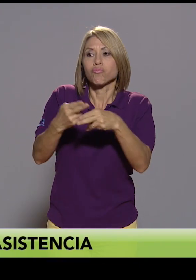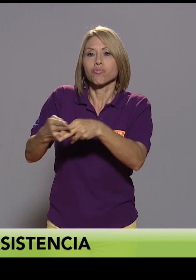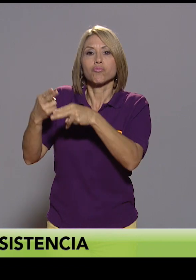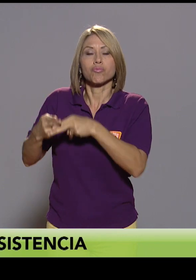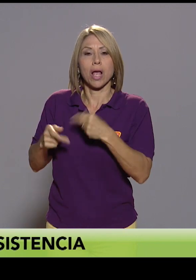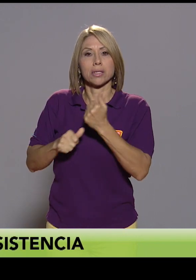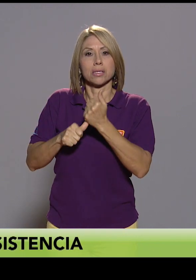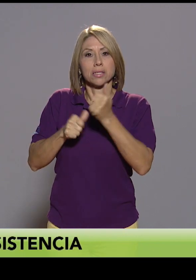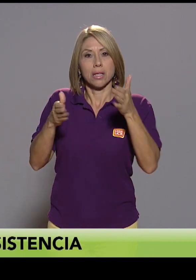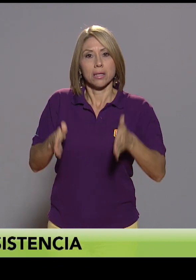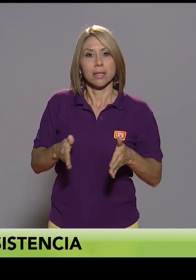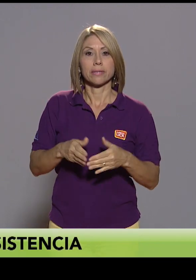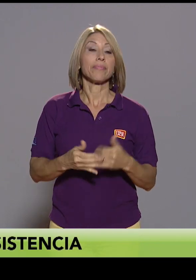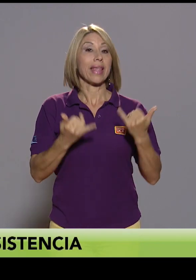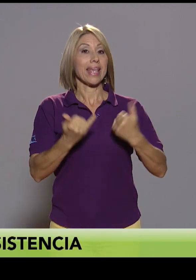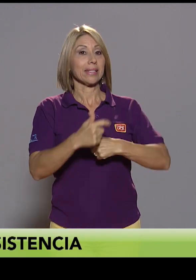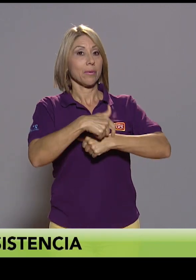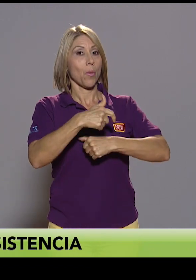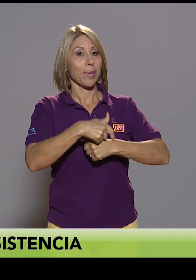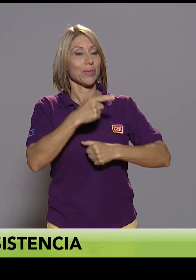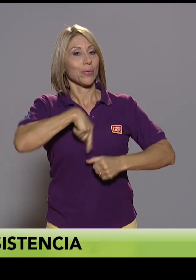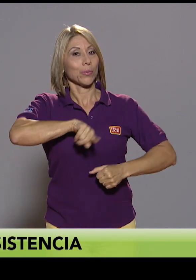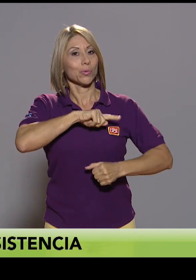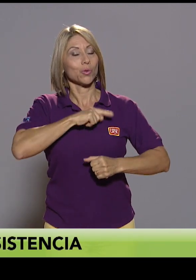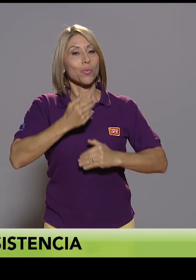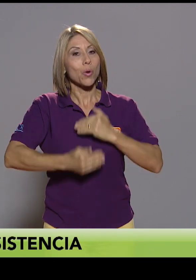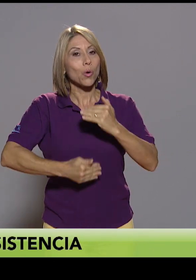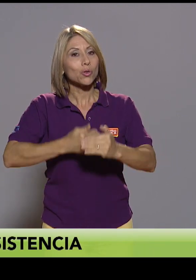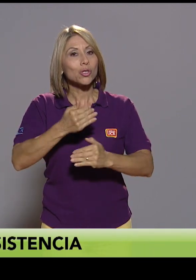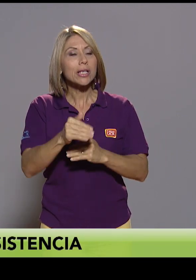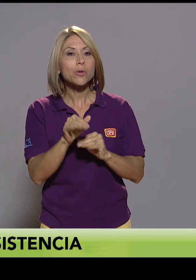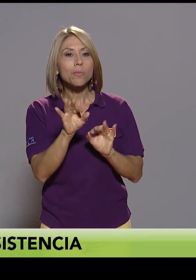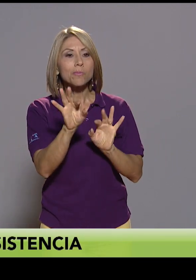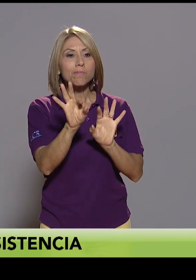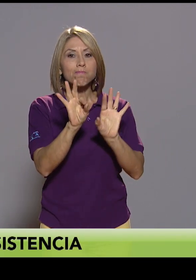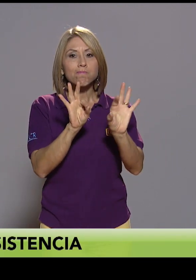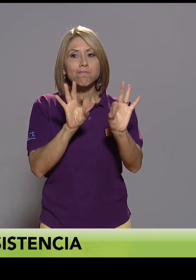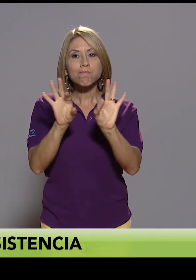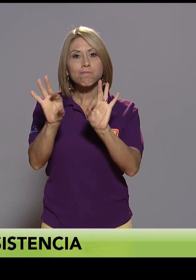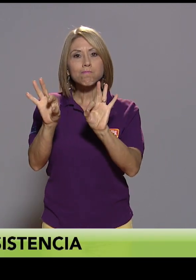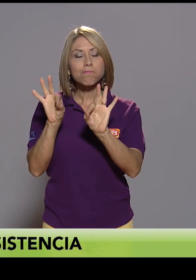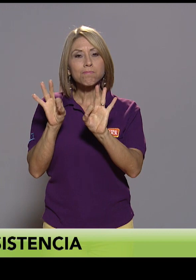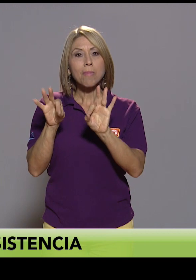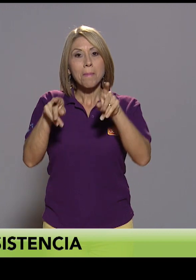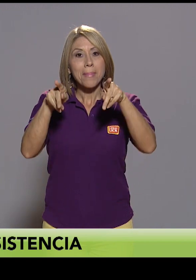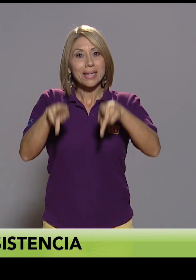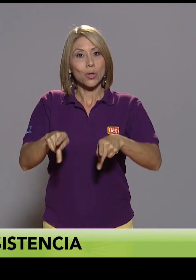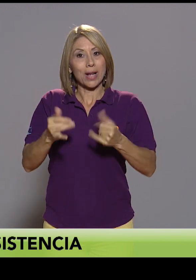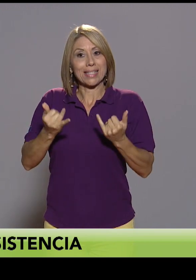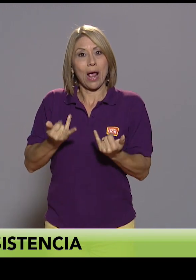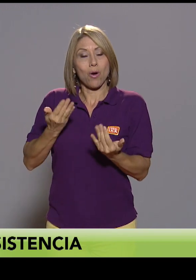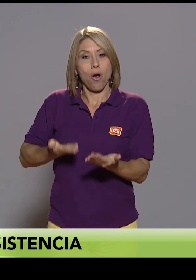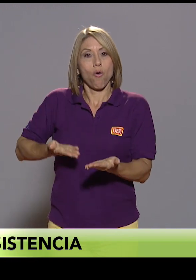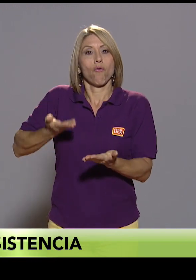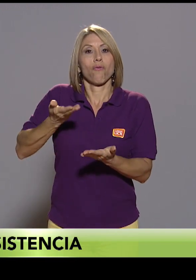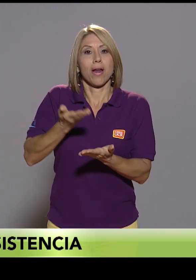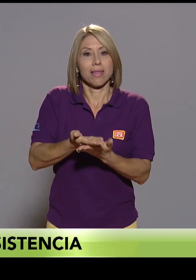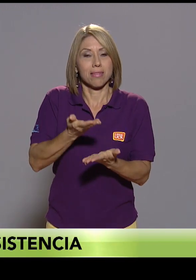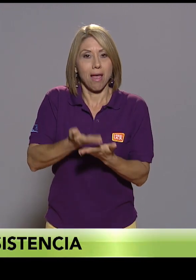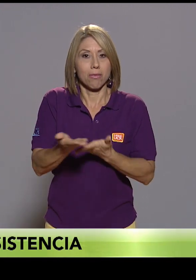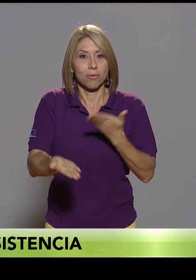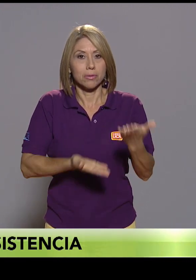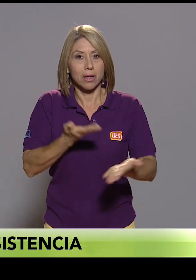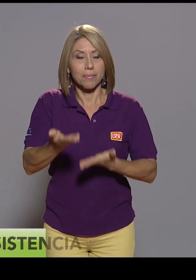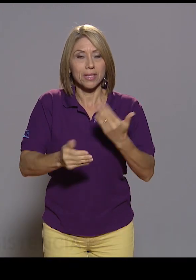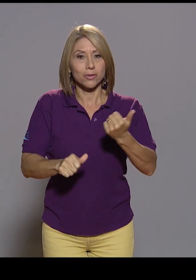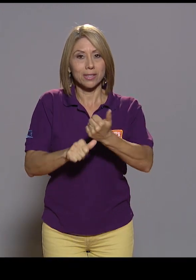en este momento justamente estamos en el proceso de selección de las personas que están ofertando los servicios de asistencia personal.